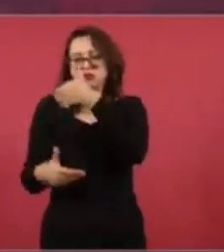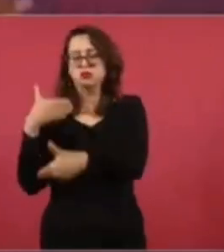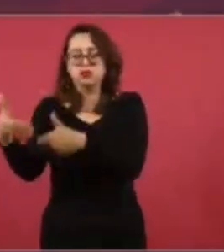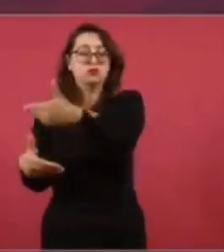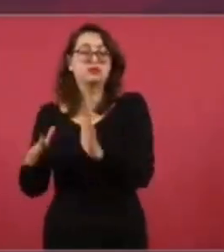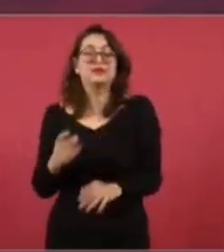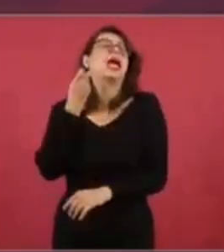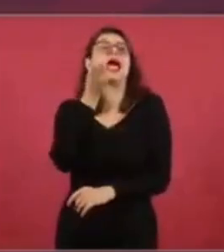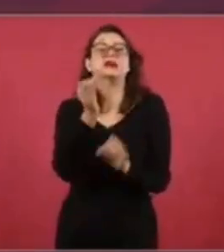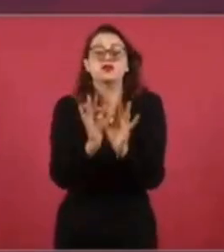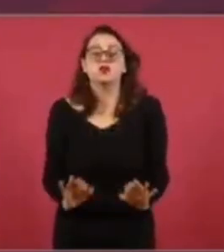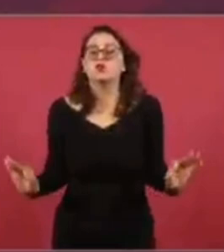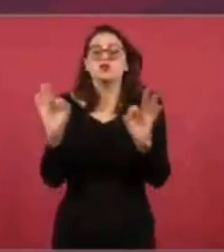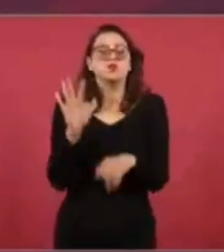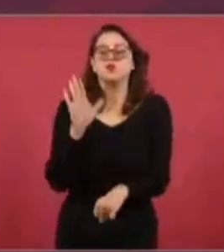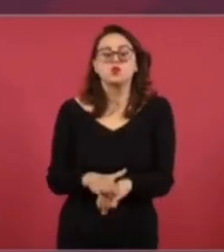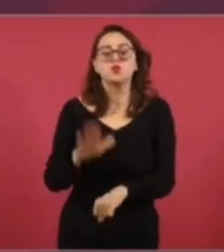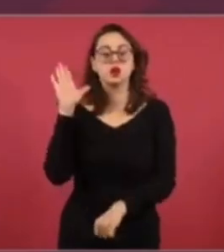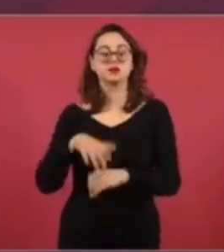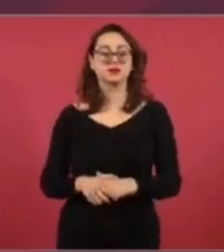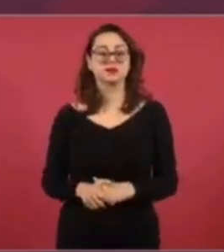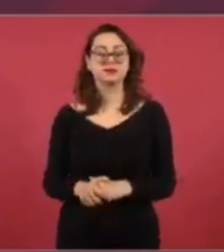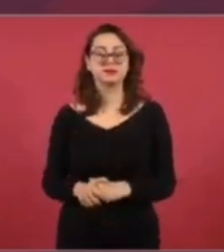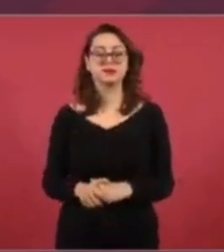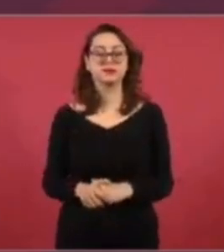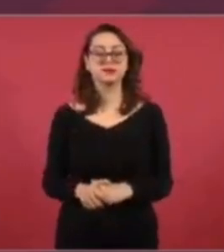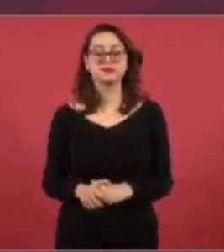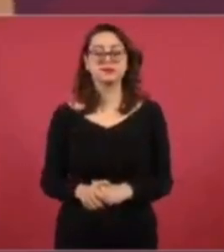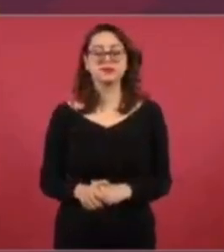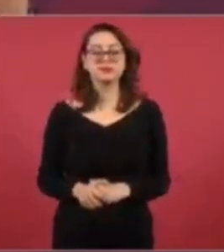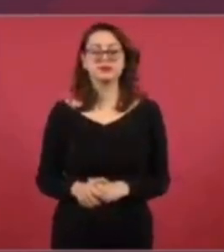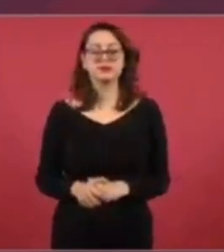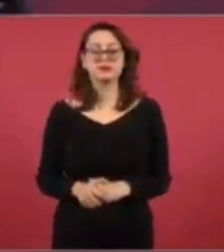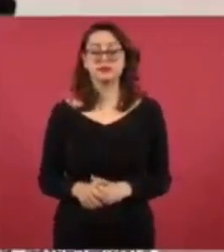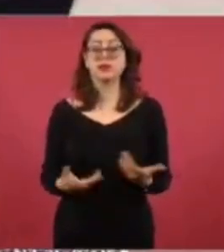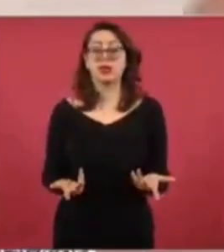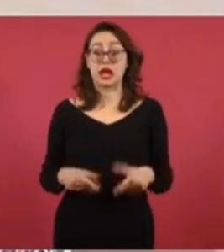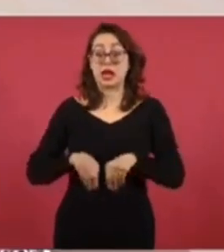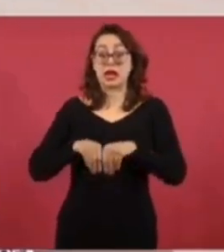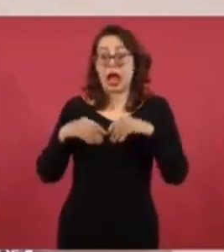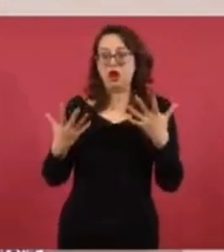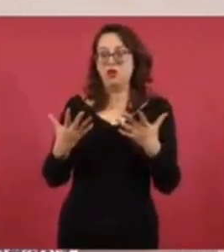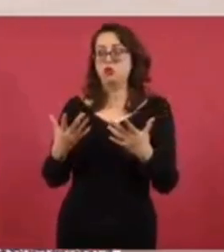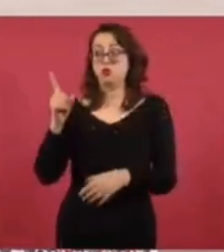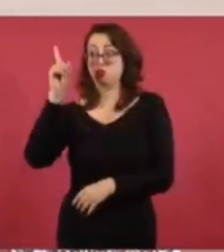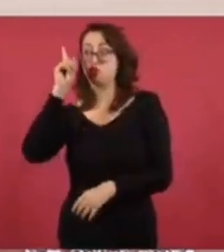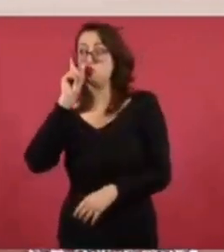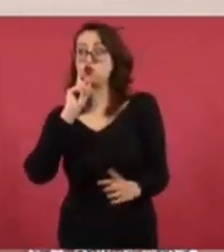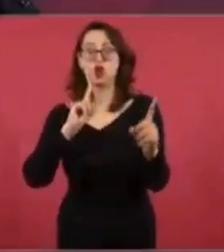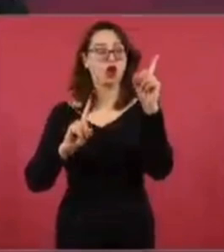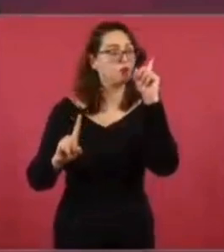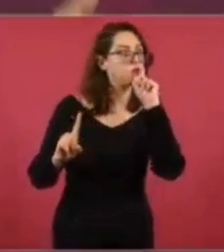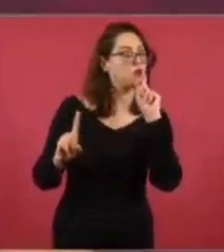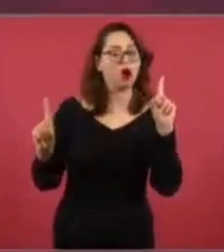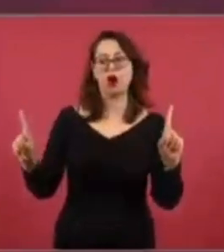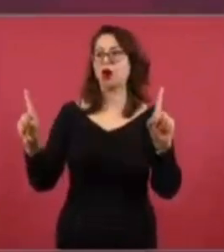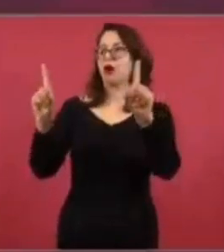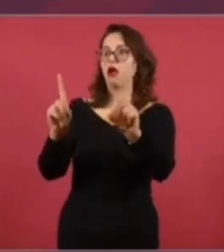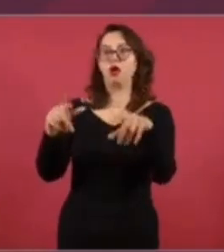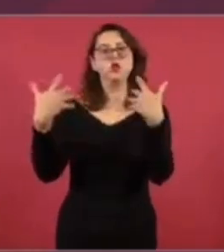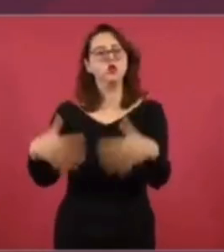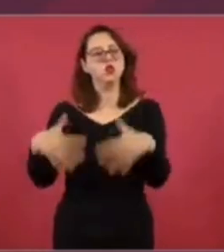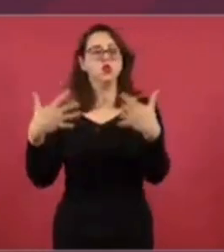Eso es lo más importante de todo. Desde luego es destacado que las mujeres tengan